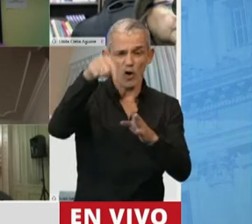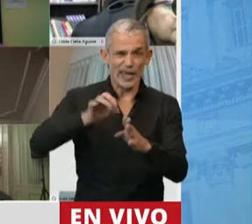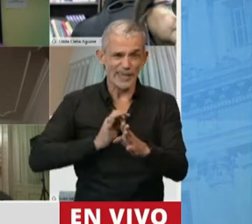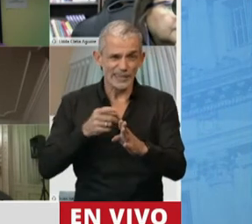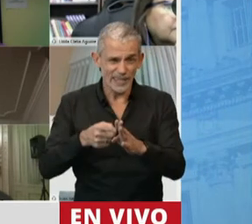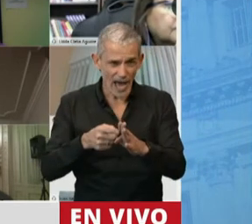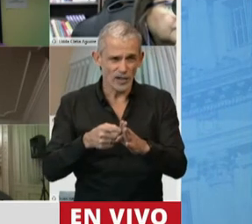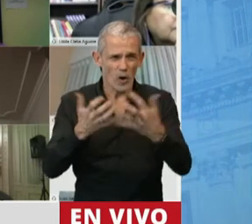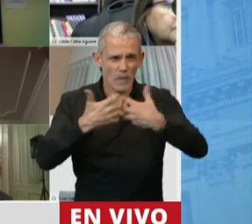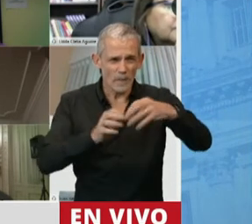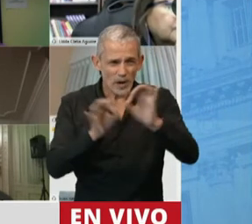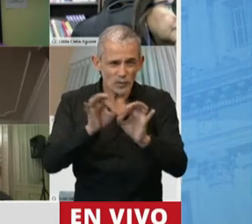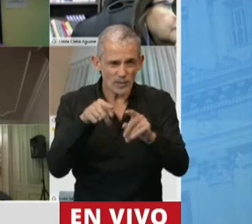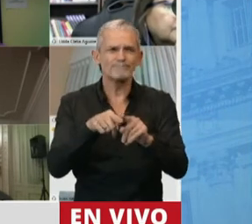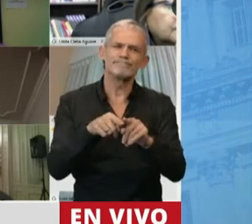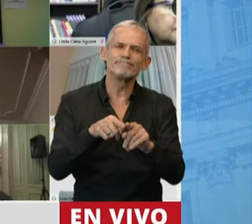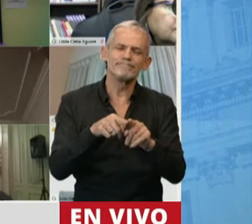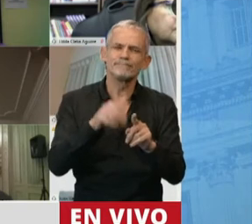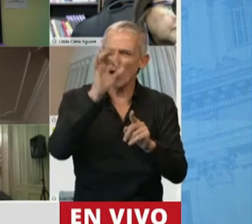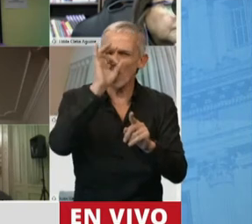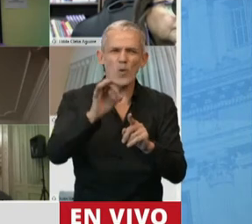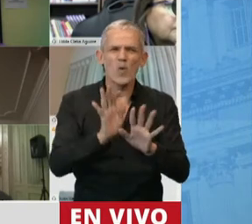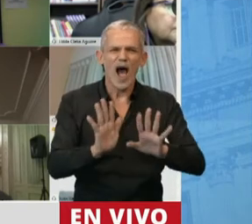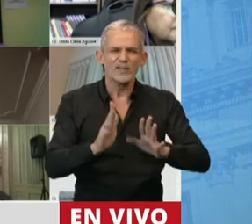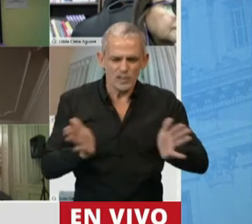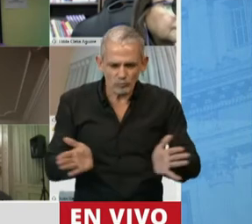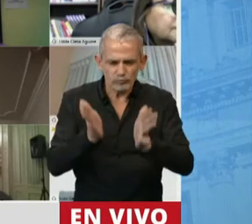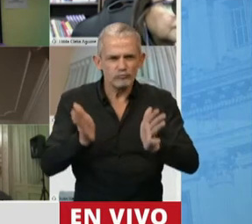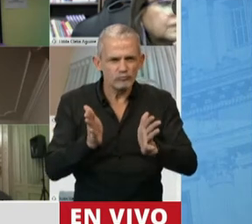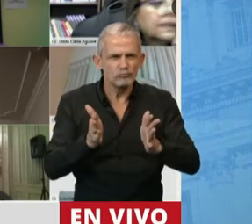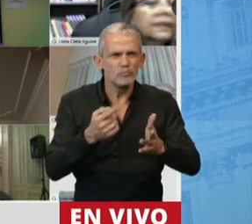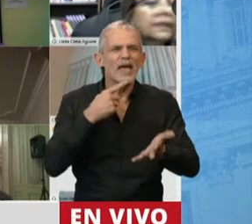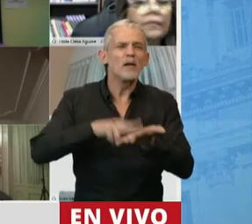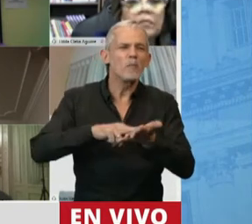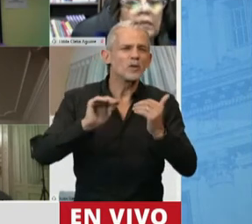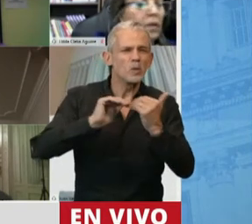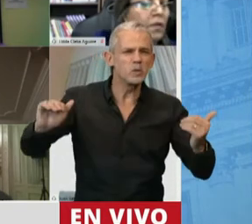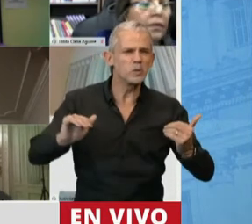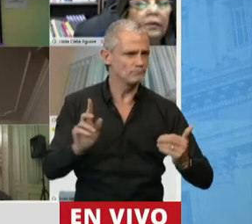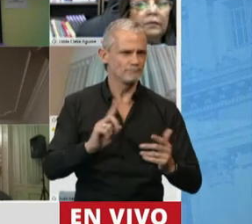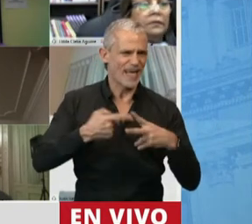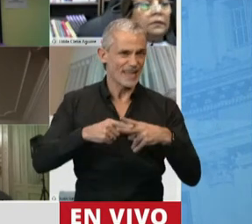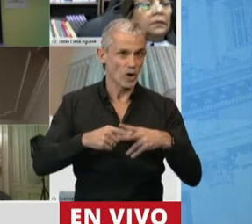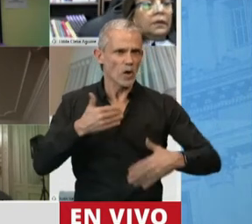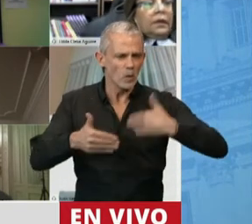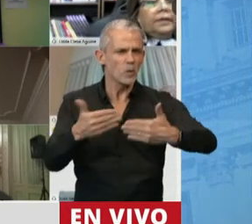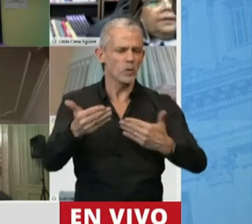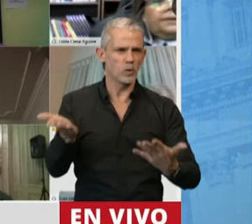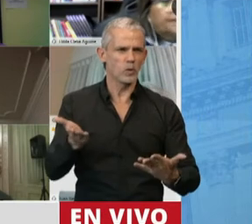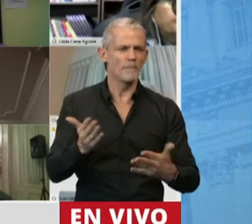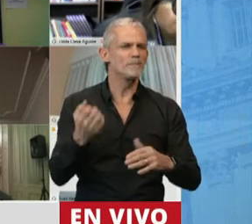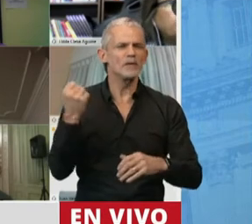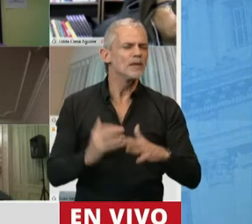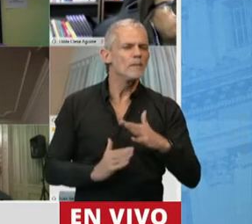momento, en este proyecto, no fue nunca el motor o el corazón que impulsó el tema de la tecnología. El corazón de la